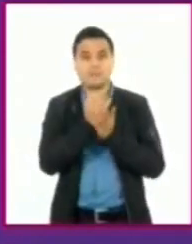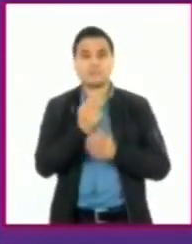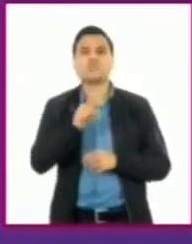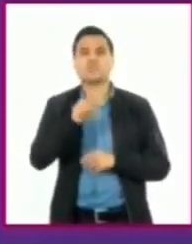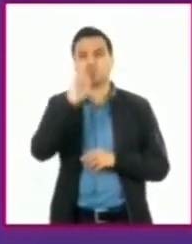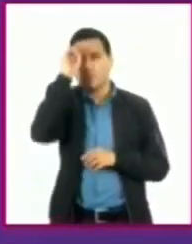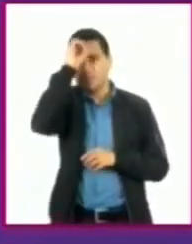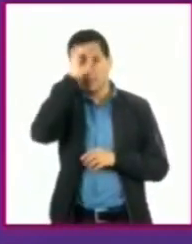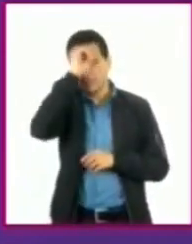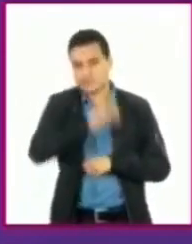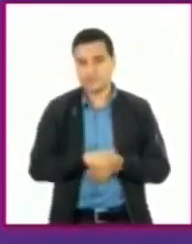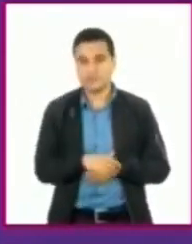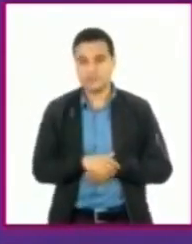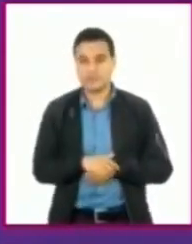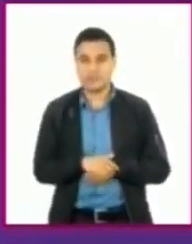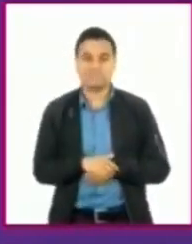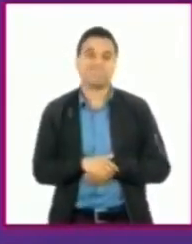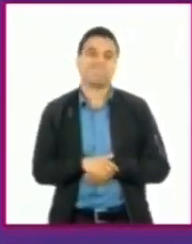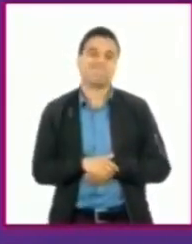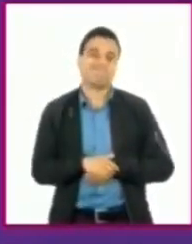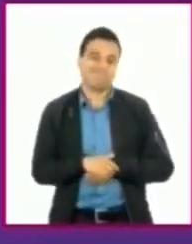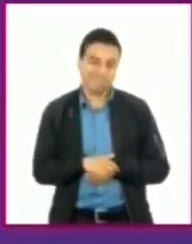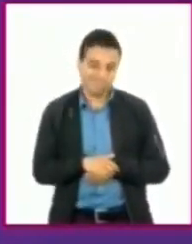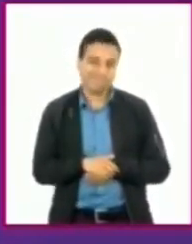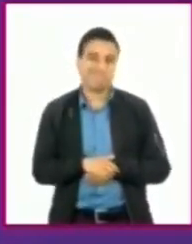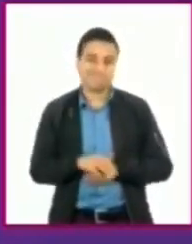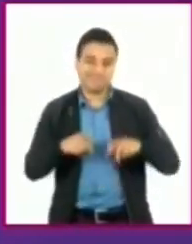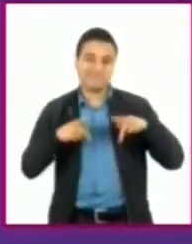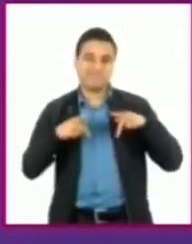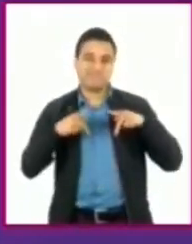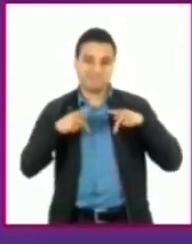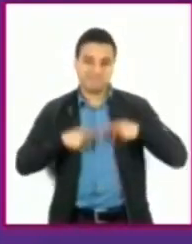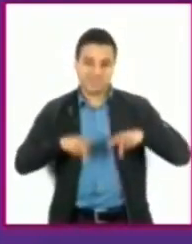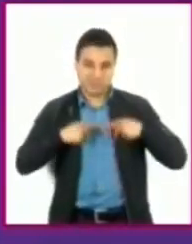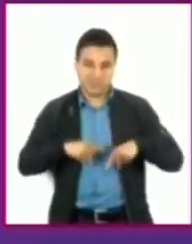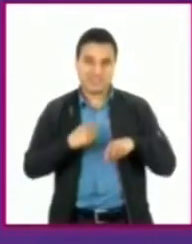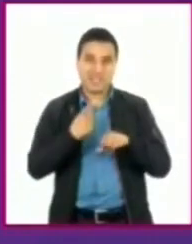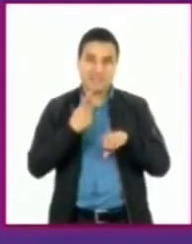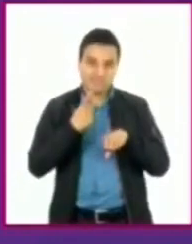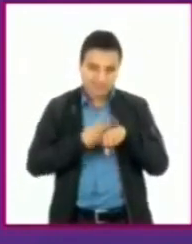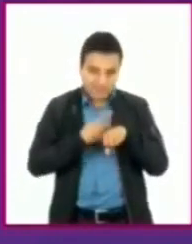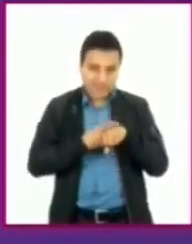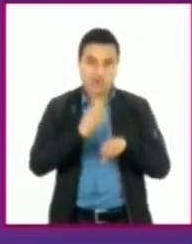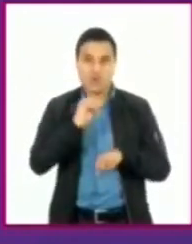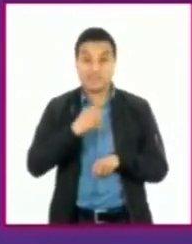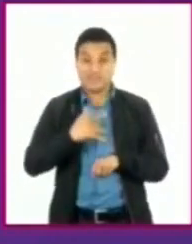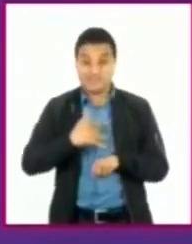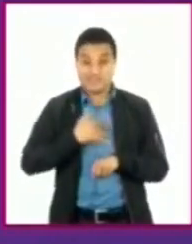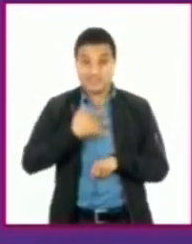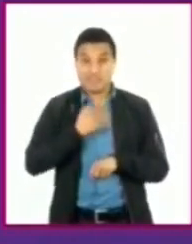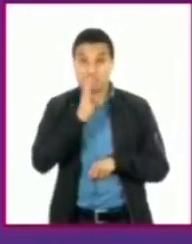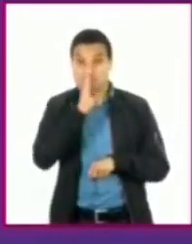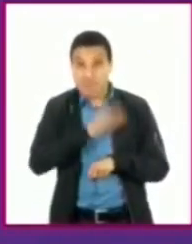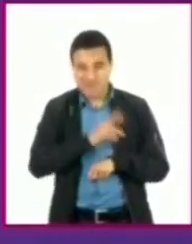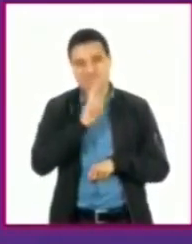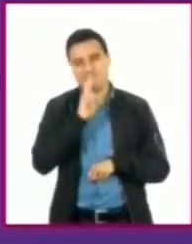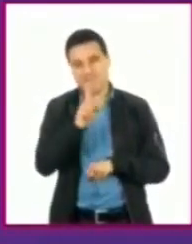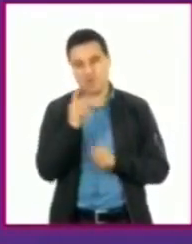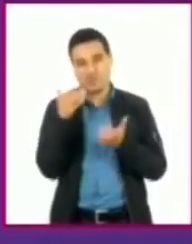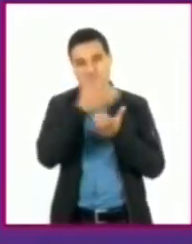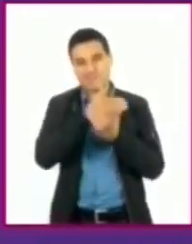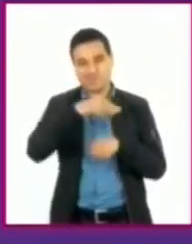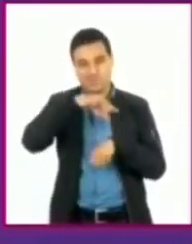yo creo que siempre que una persona se enferme o se sienta mal, es bueno recurrir a un facultativo que te haga un buen diagnóstico